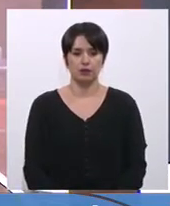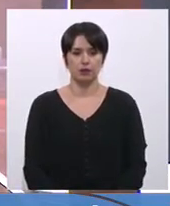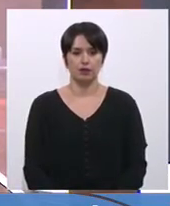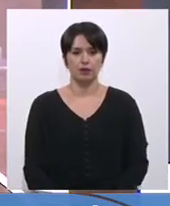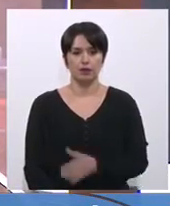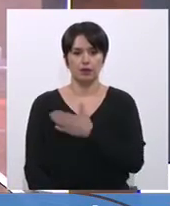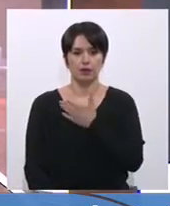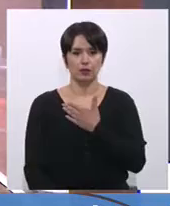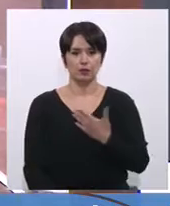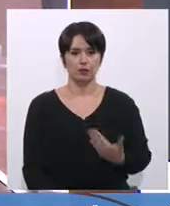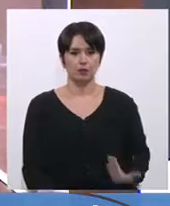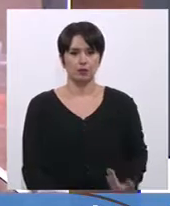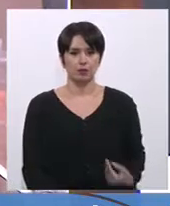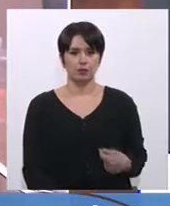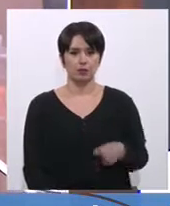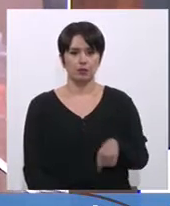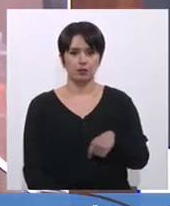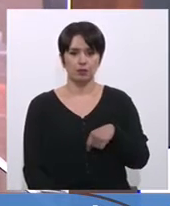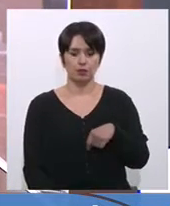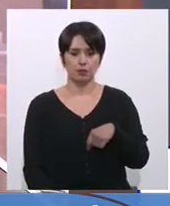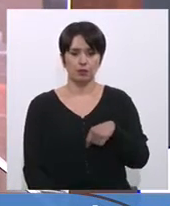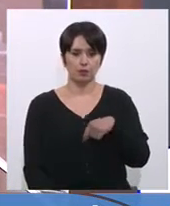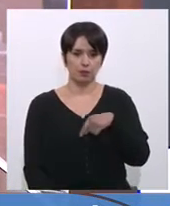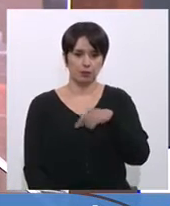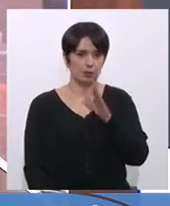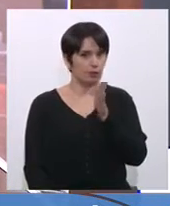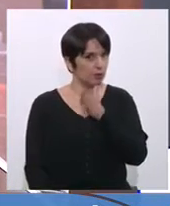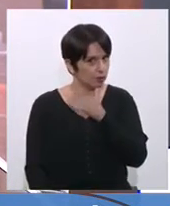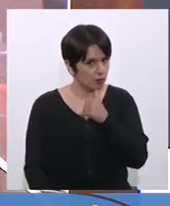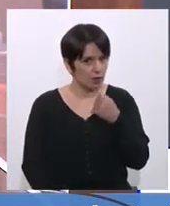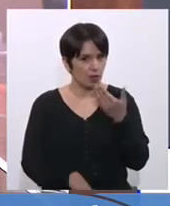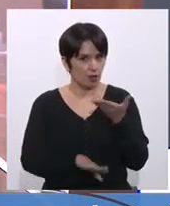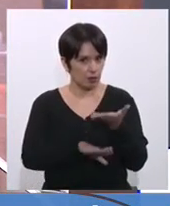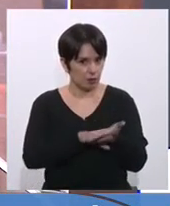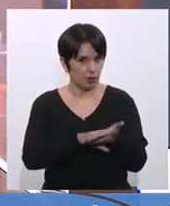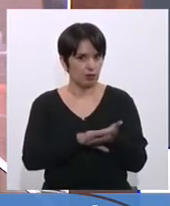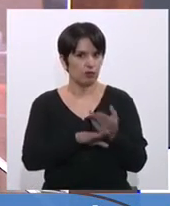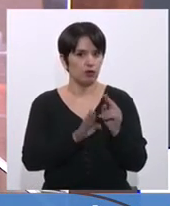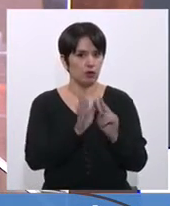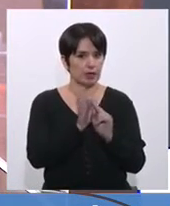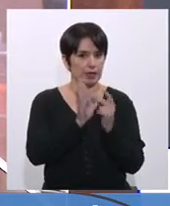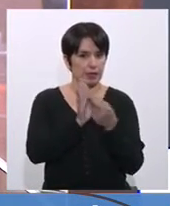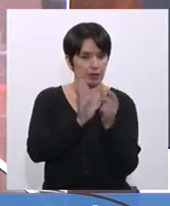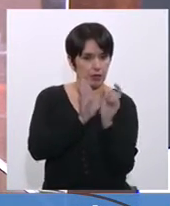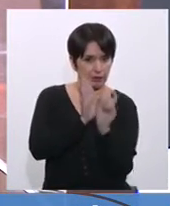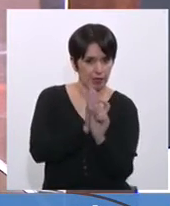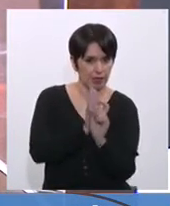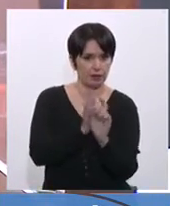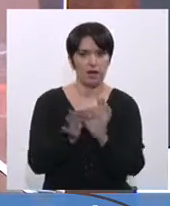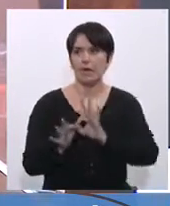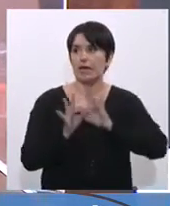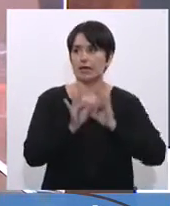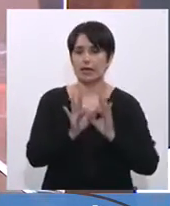Presidente, no tengo dificultades con la solicitud de reformulación y agradezco al Ejecutivo que haga suya esta indicación. Muchas gracias.